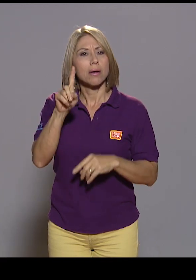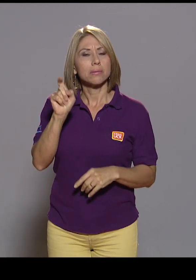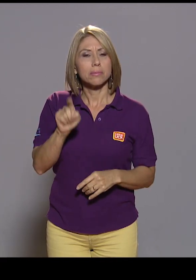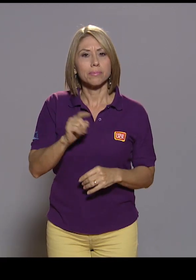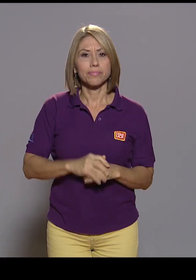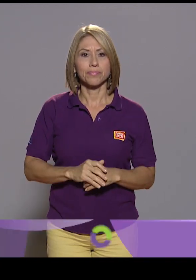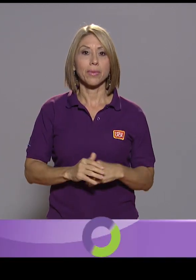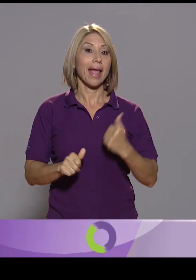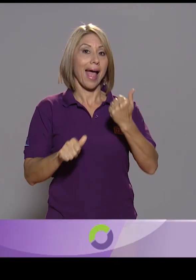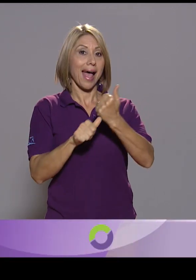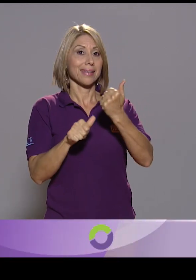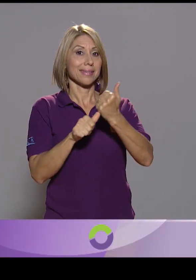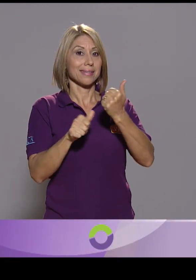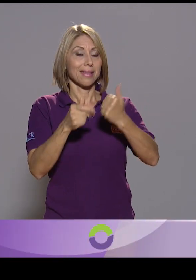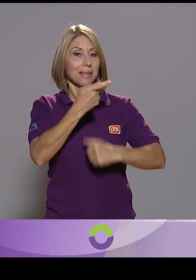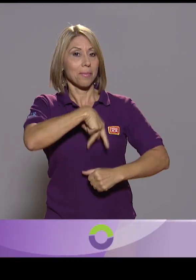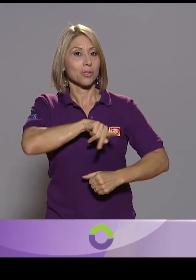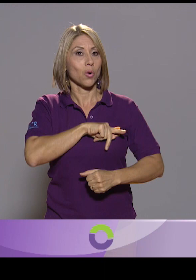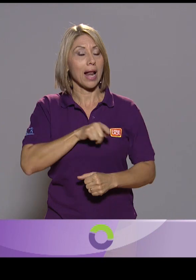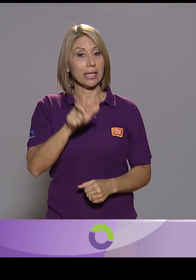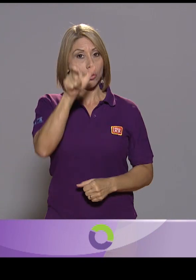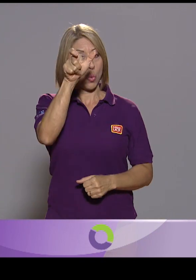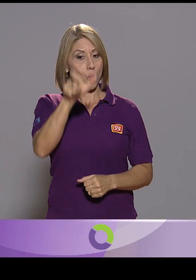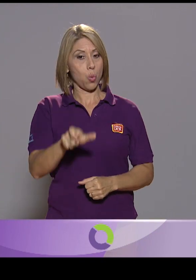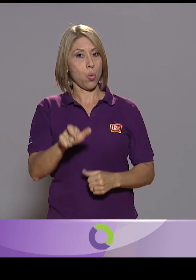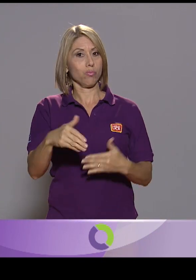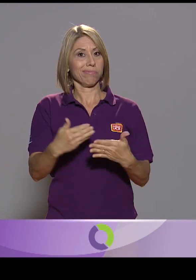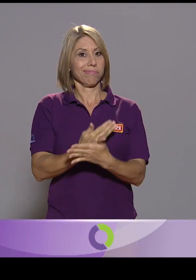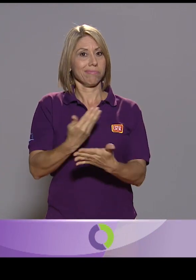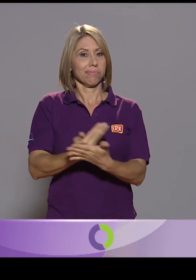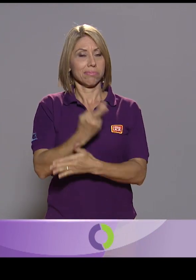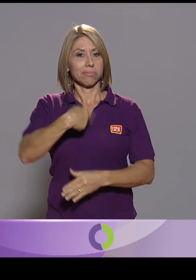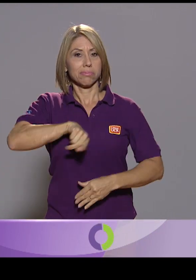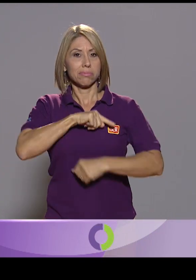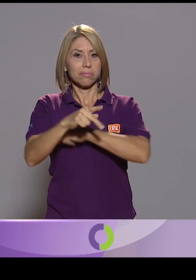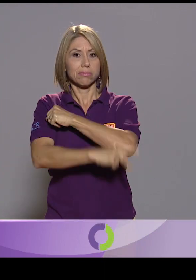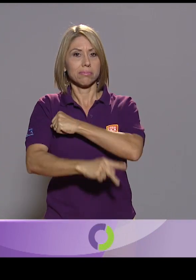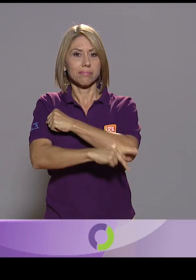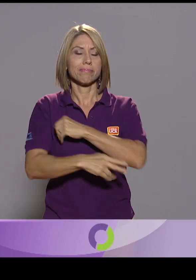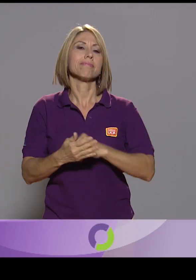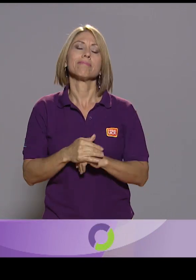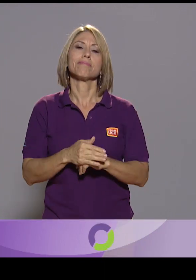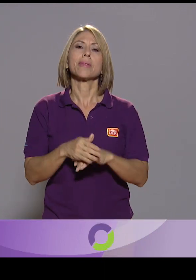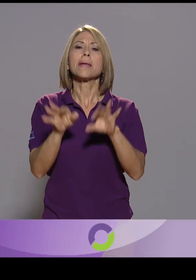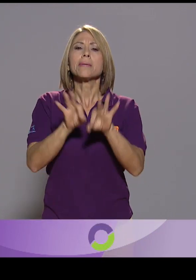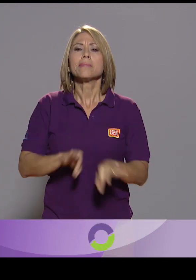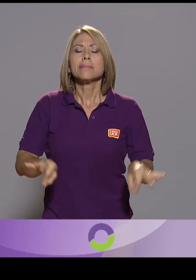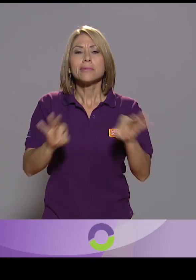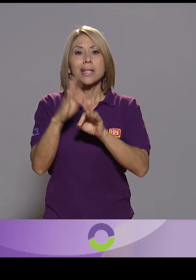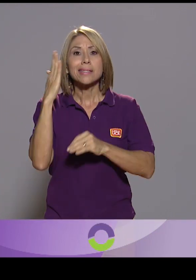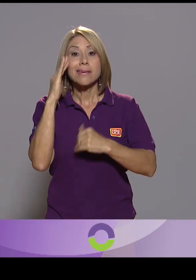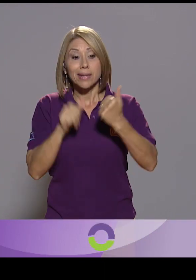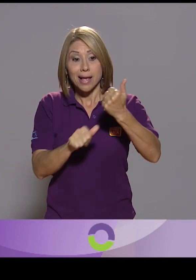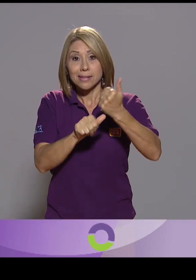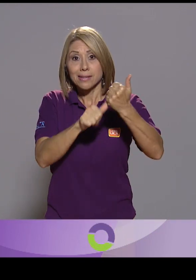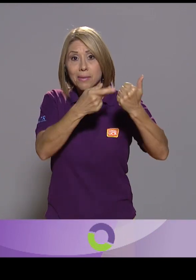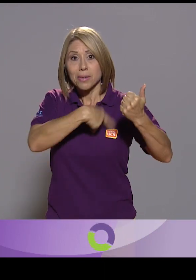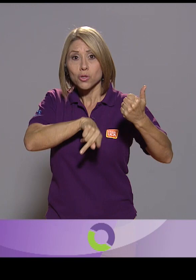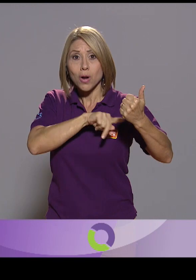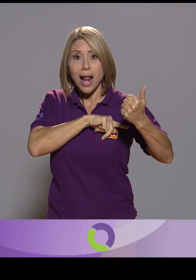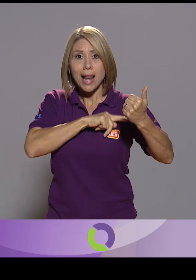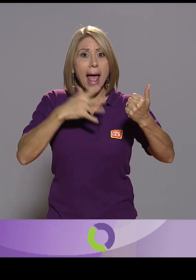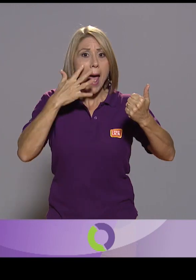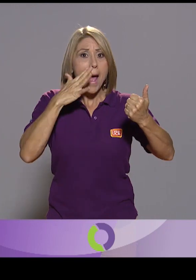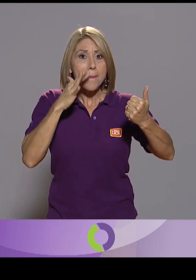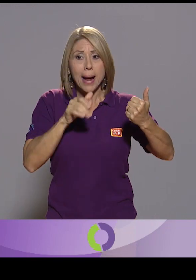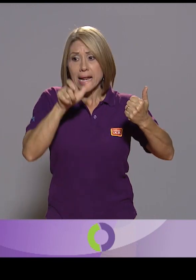Sí, bueno, el asistente personal es una figura novedosa en nuestro país, ¿verdad? Es importante tener claro que no se asemeja a ninguna